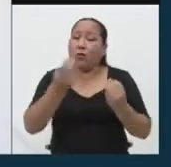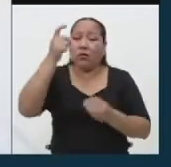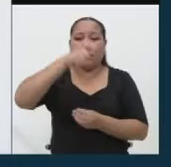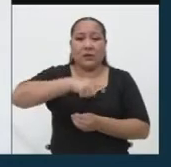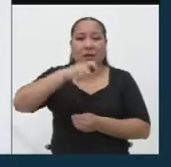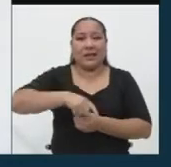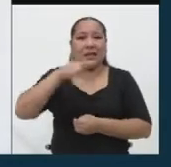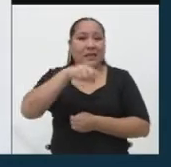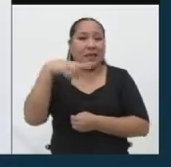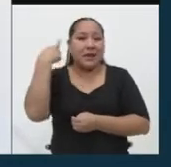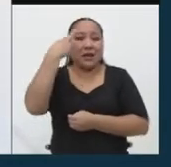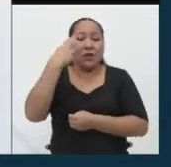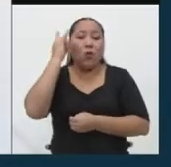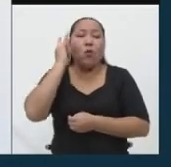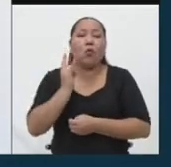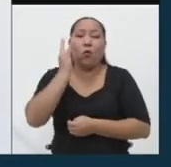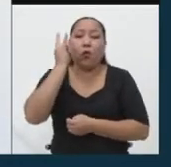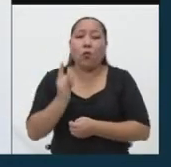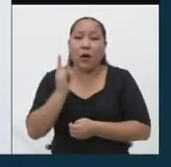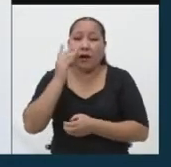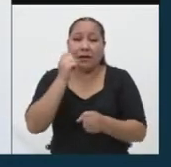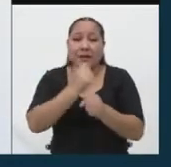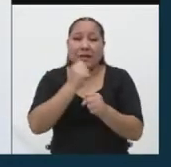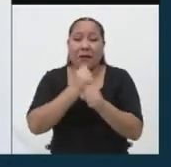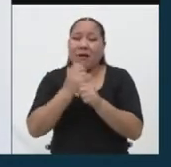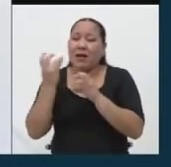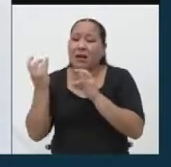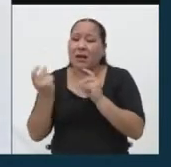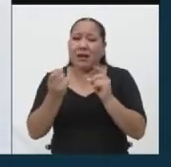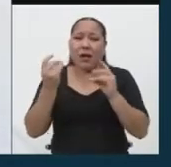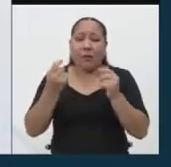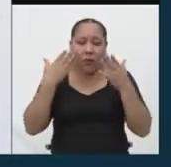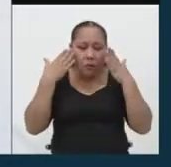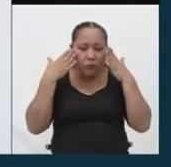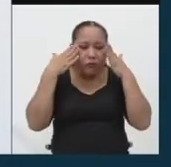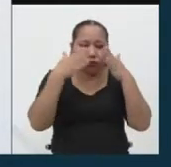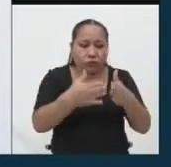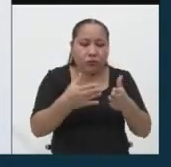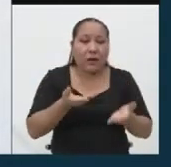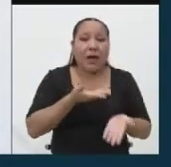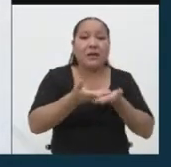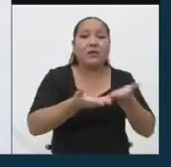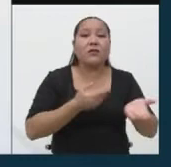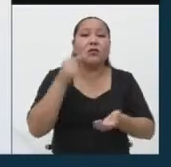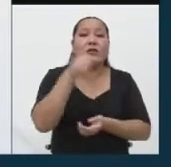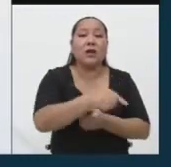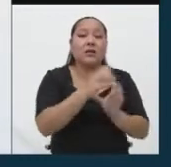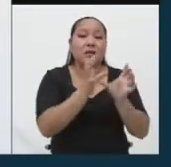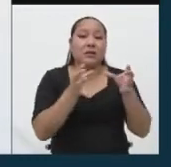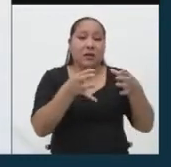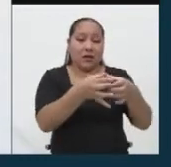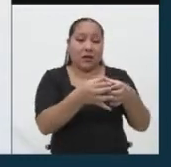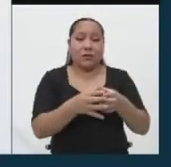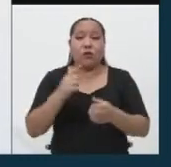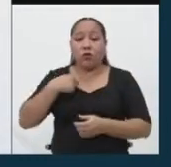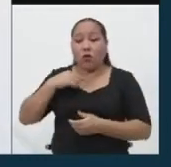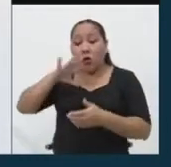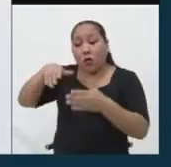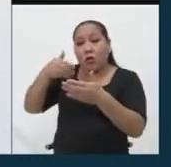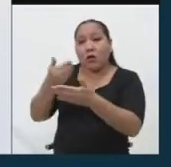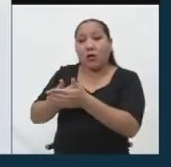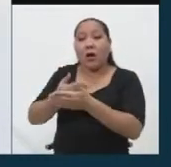ello, se urge que se trabaje de manera inmediata y se priorice este sector. De llegar al Congreso,